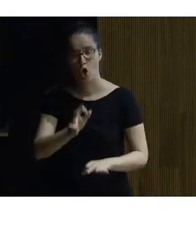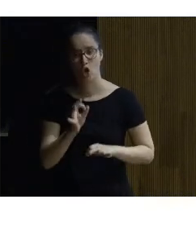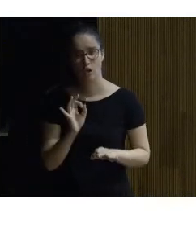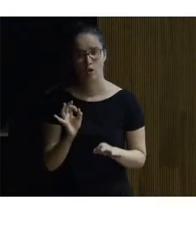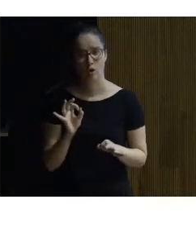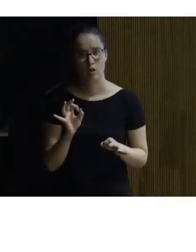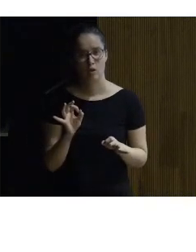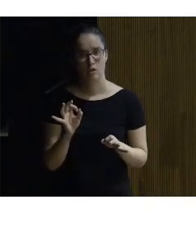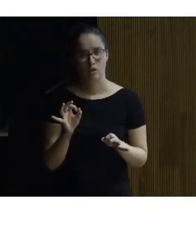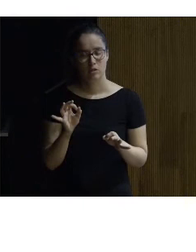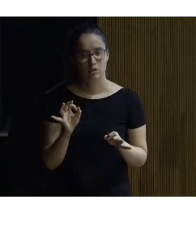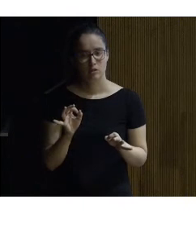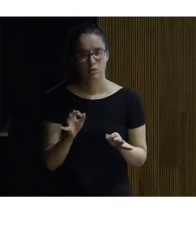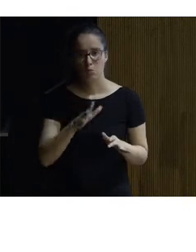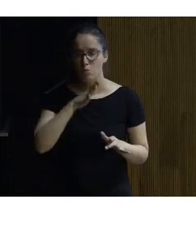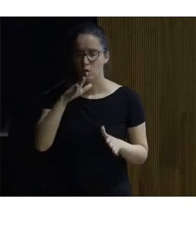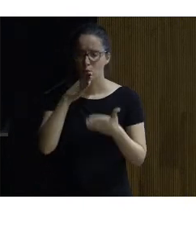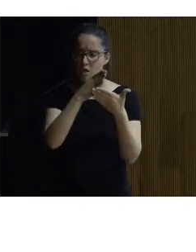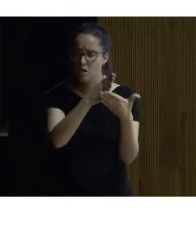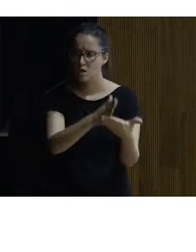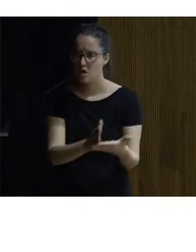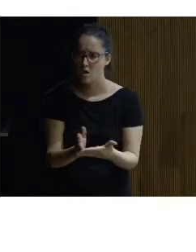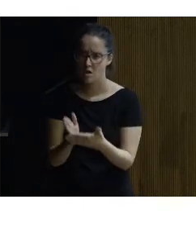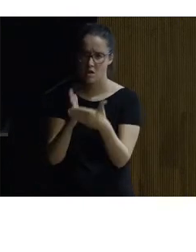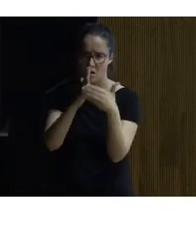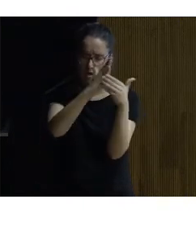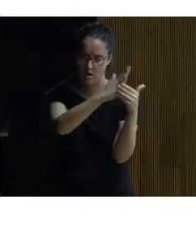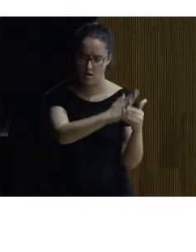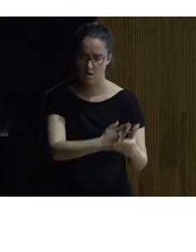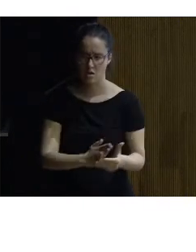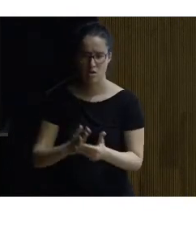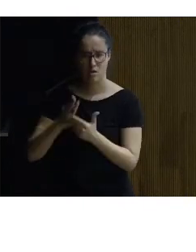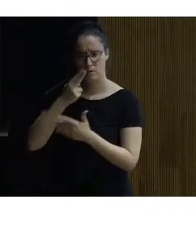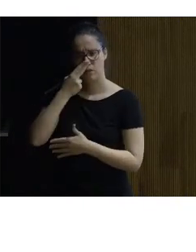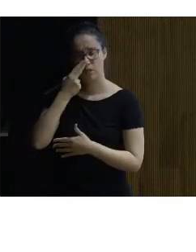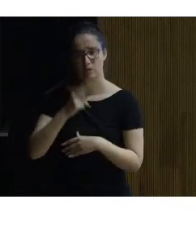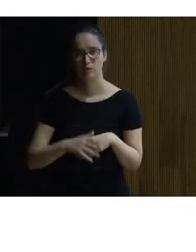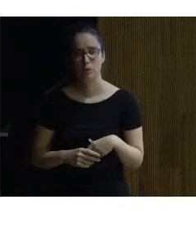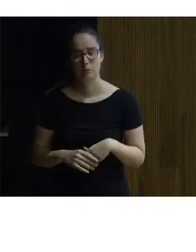un motivo de estudio muy interesante